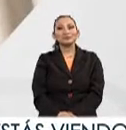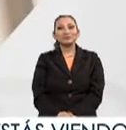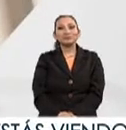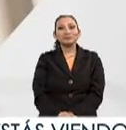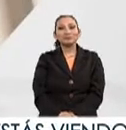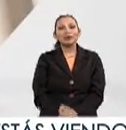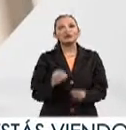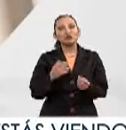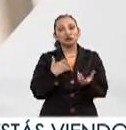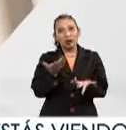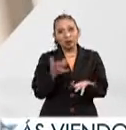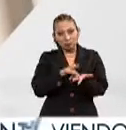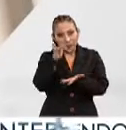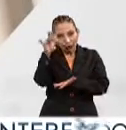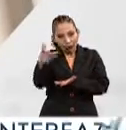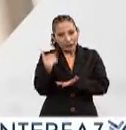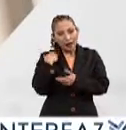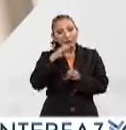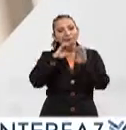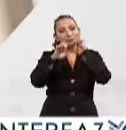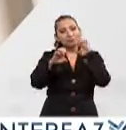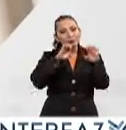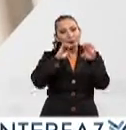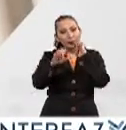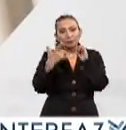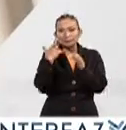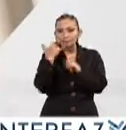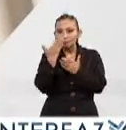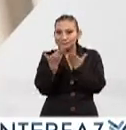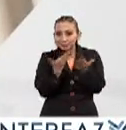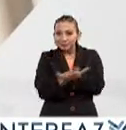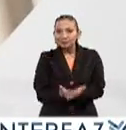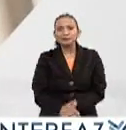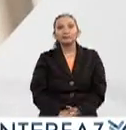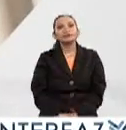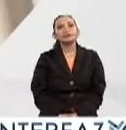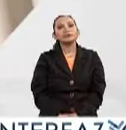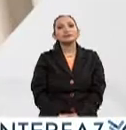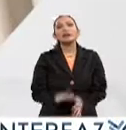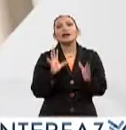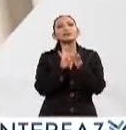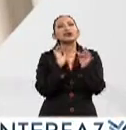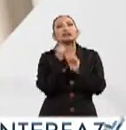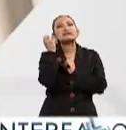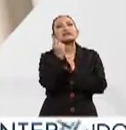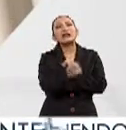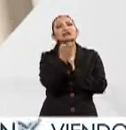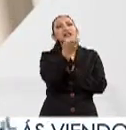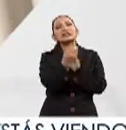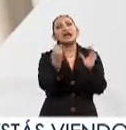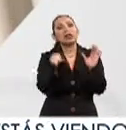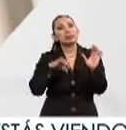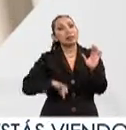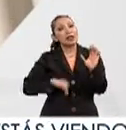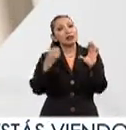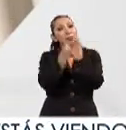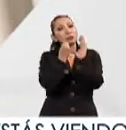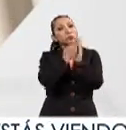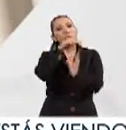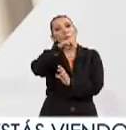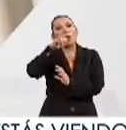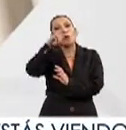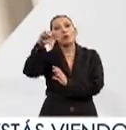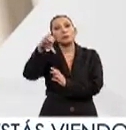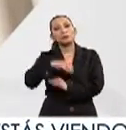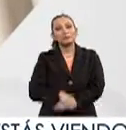Gracias por la entrevista y estoy a sus órdenes Platíquenos de qué se trata este interesantísimo MOOC